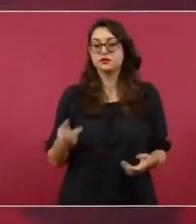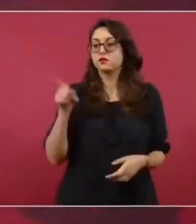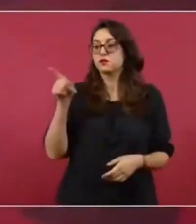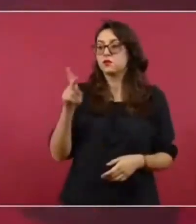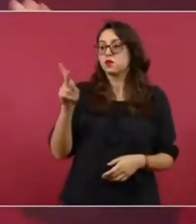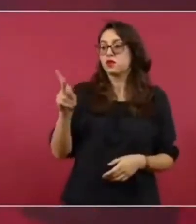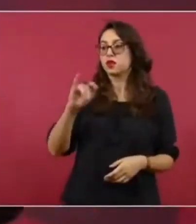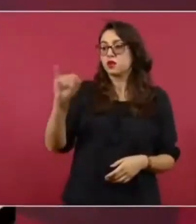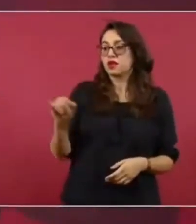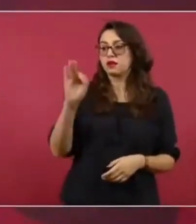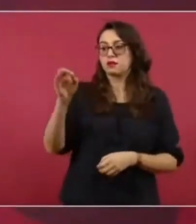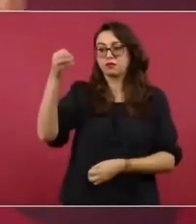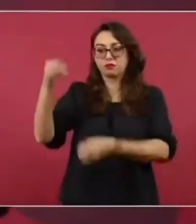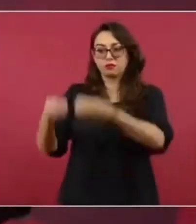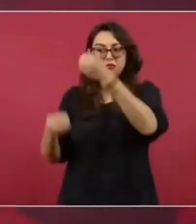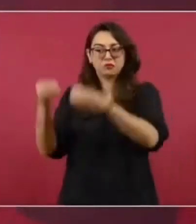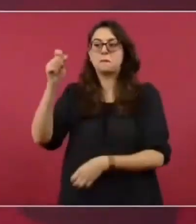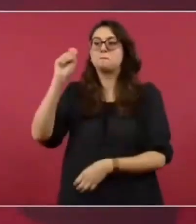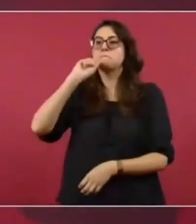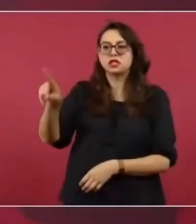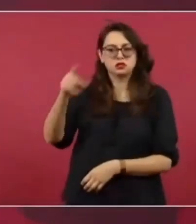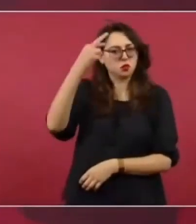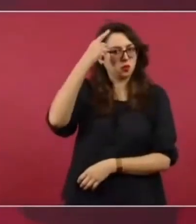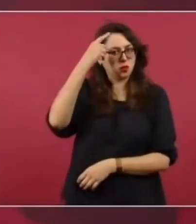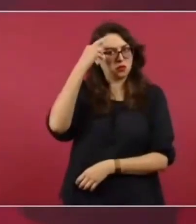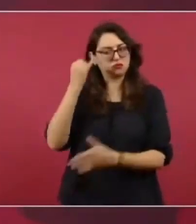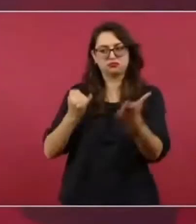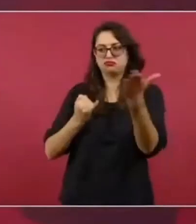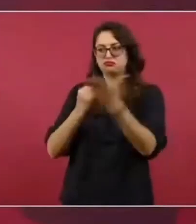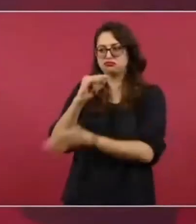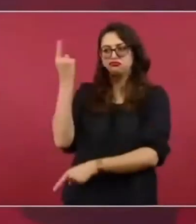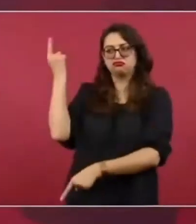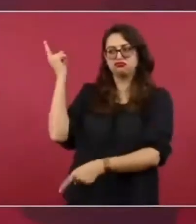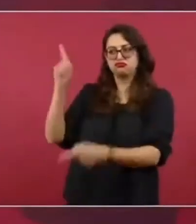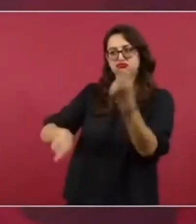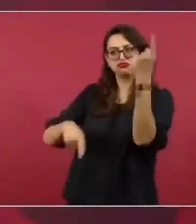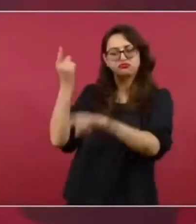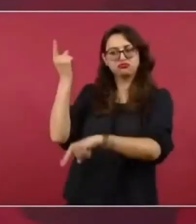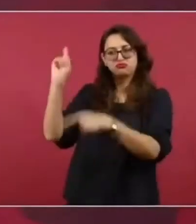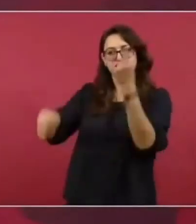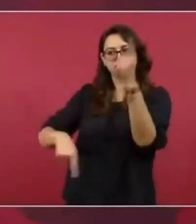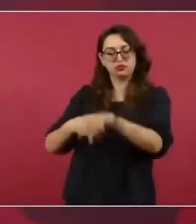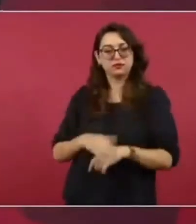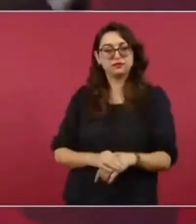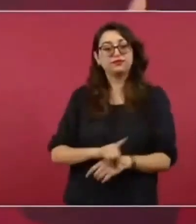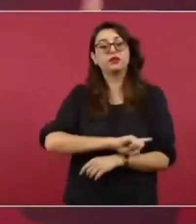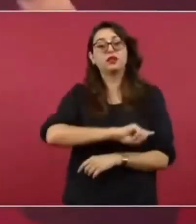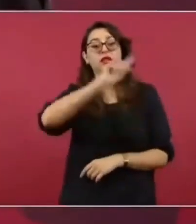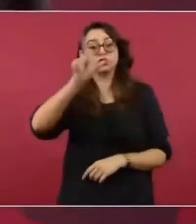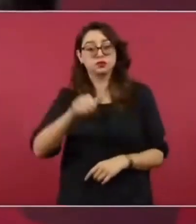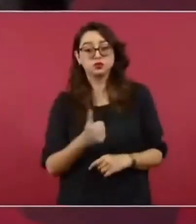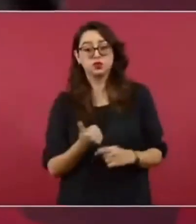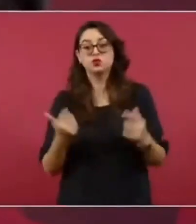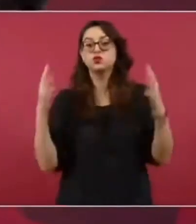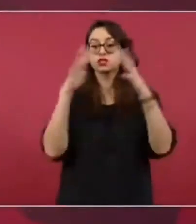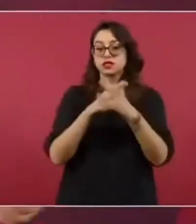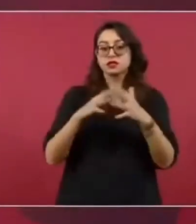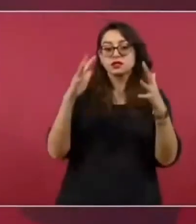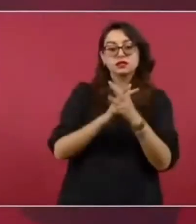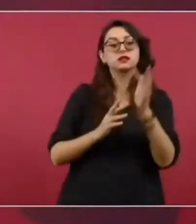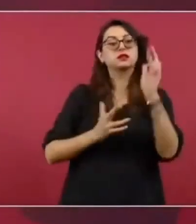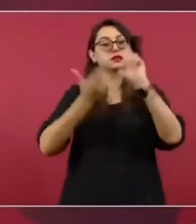no pudo la revolución con eso y ese sistema se traslada y continúa la misma